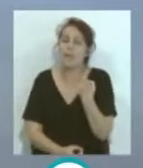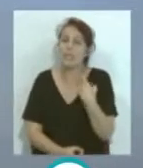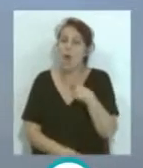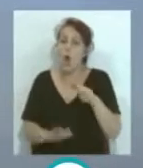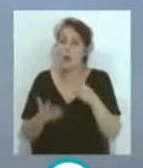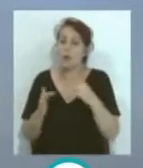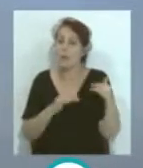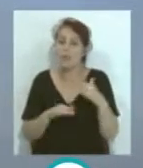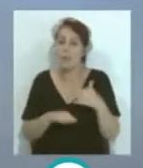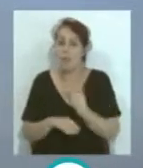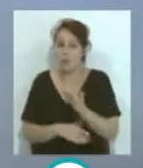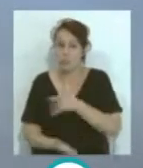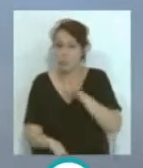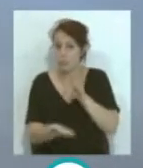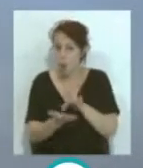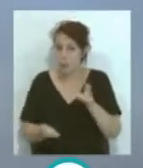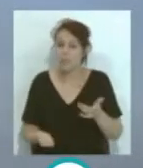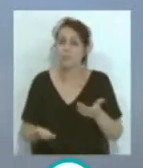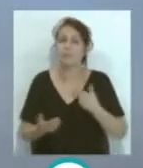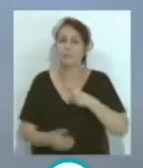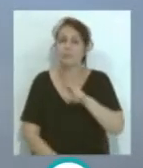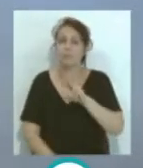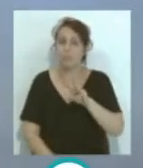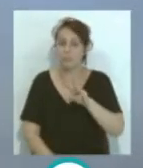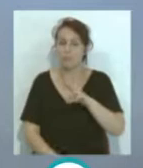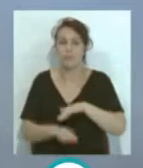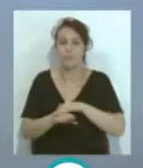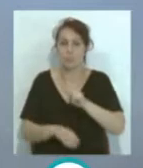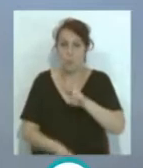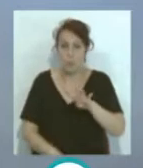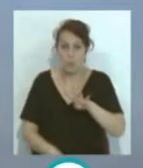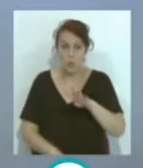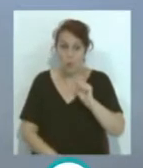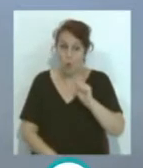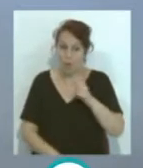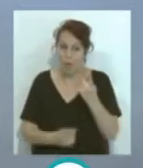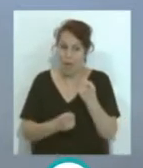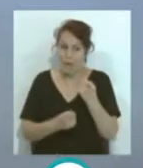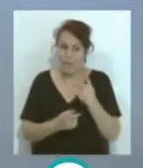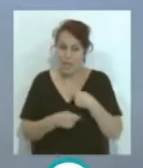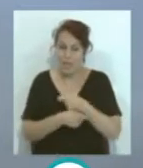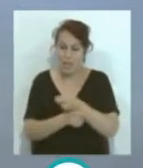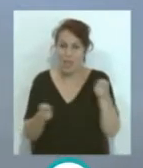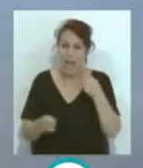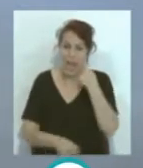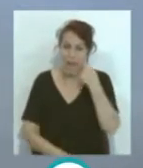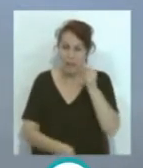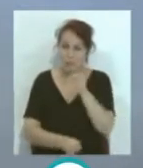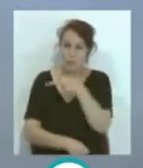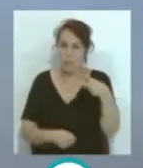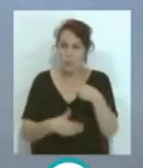8 partidos por disputarse... ...24 puntos en lisa... ...y vamos a ver cuáles fueron esos